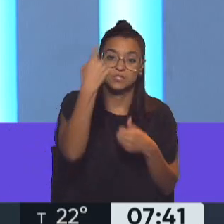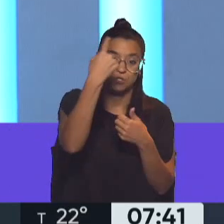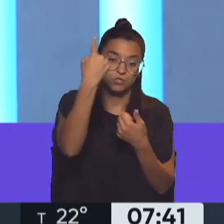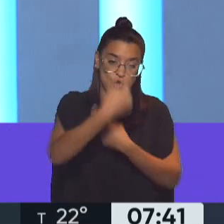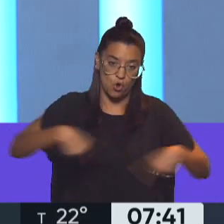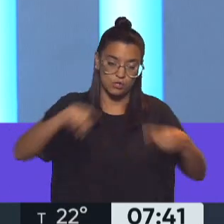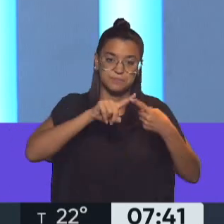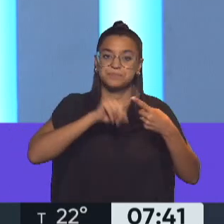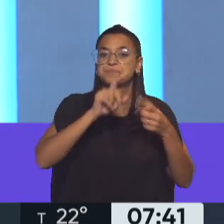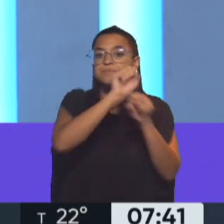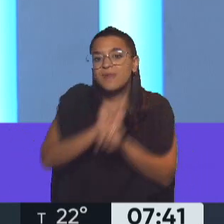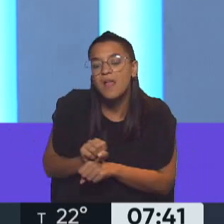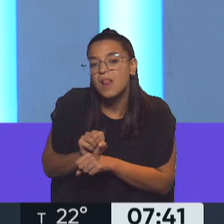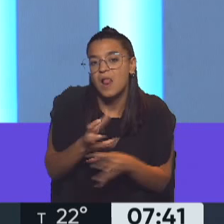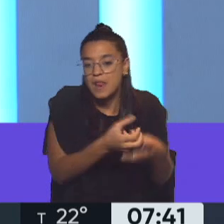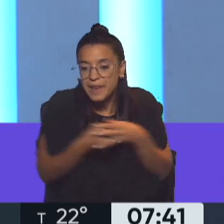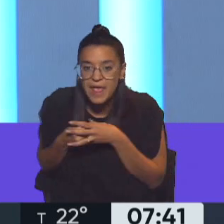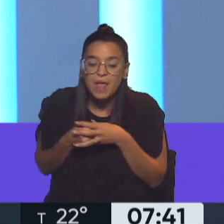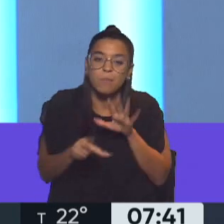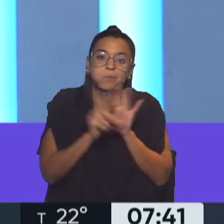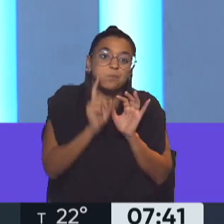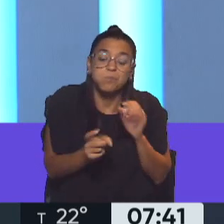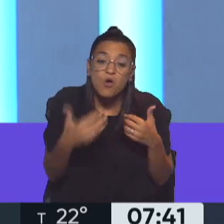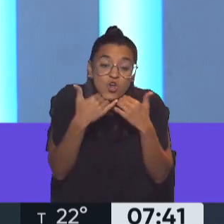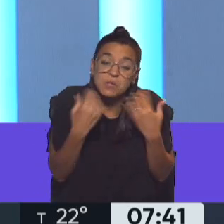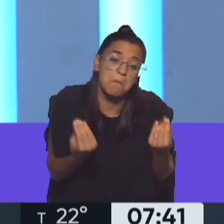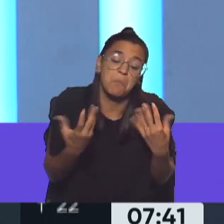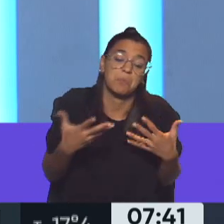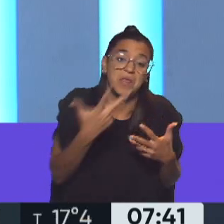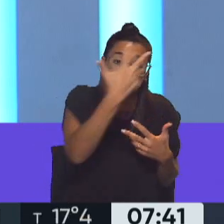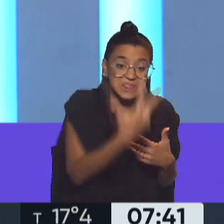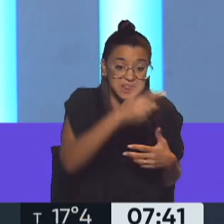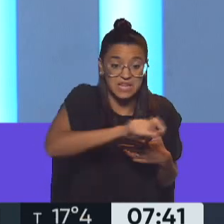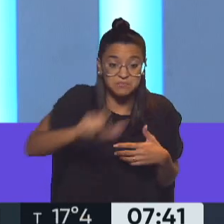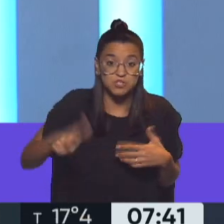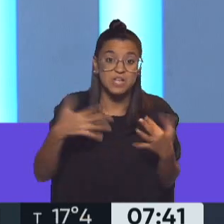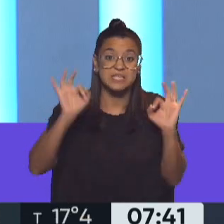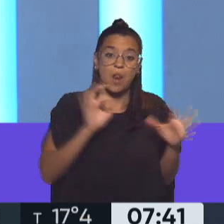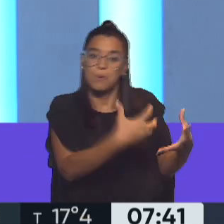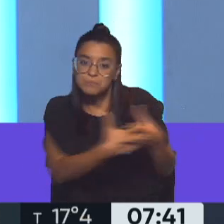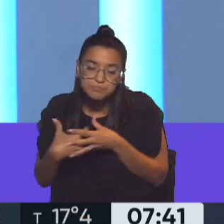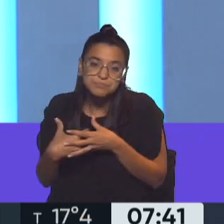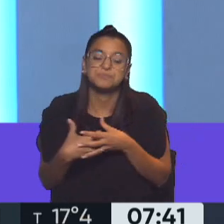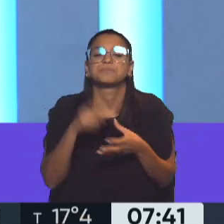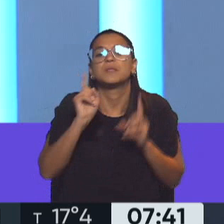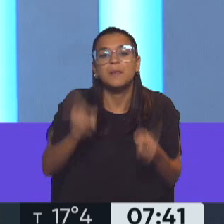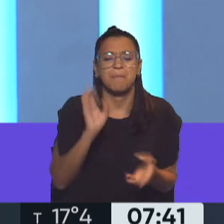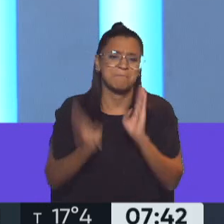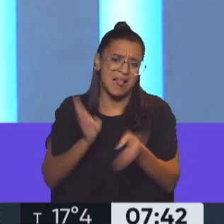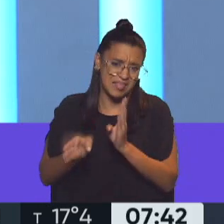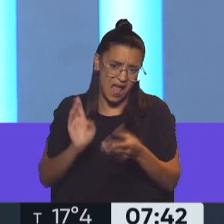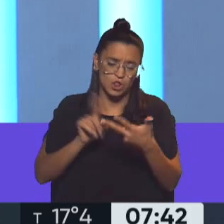privación ilegal de la libertad porque retuvieron sin motivo alguno a los 3 sobrevivientes, vejaciones porque los